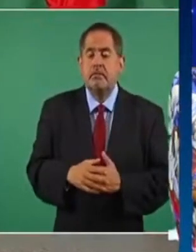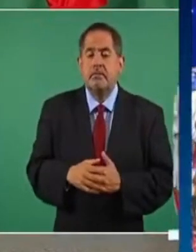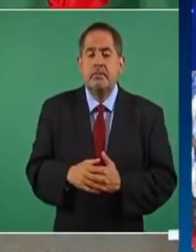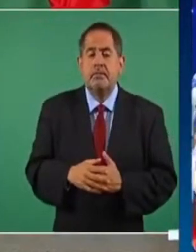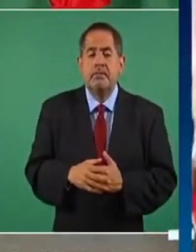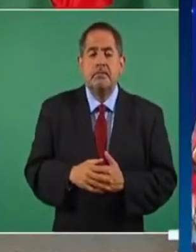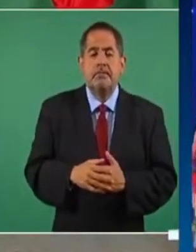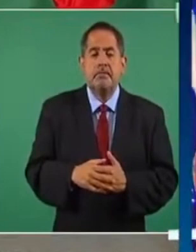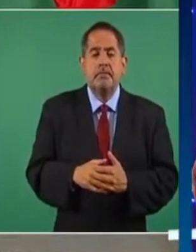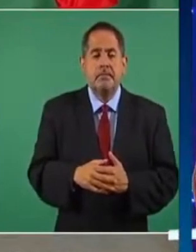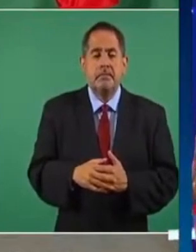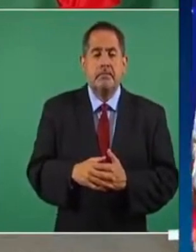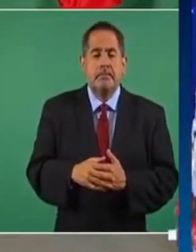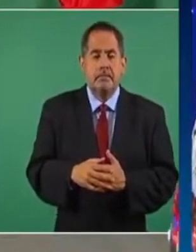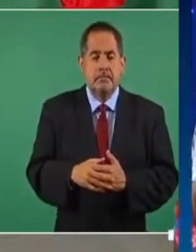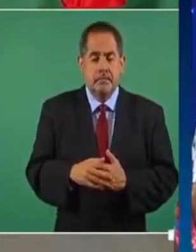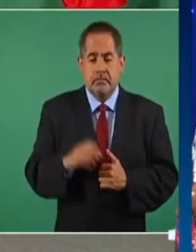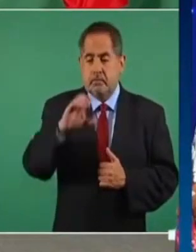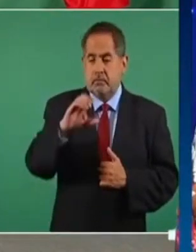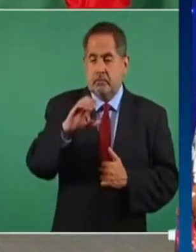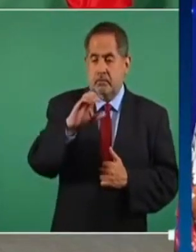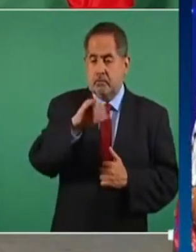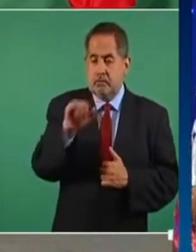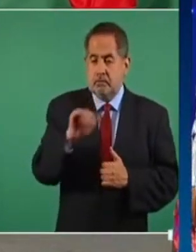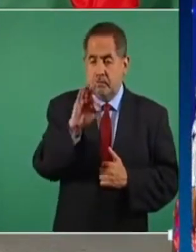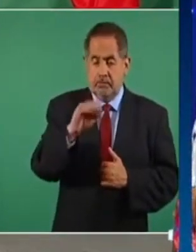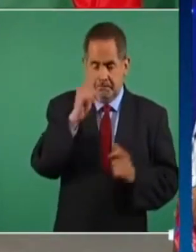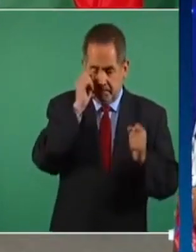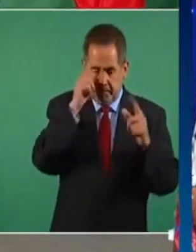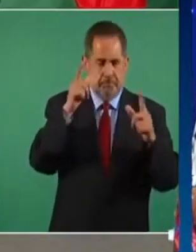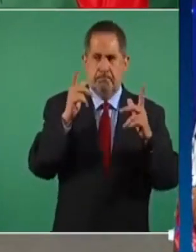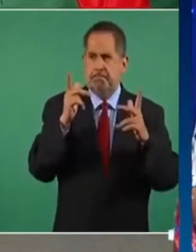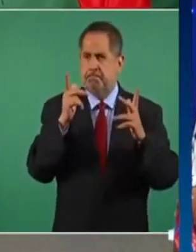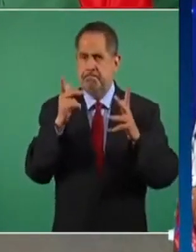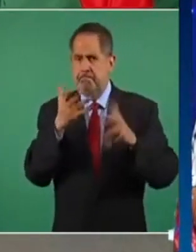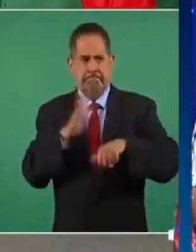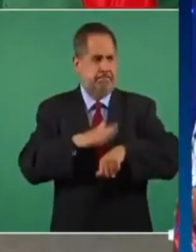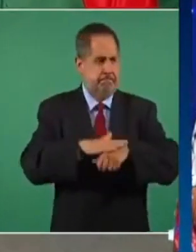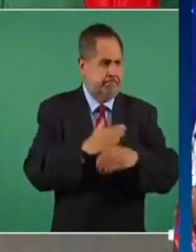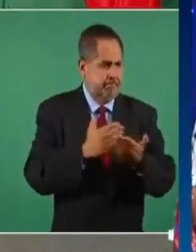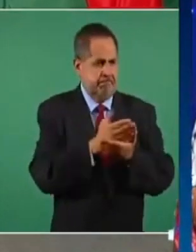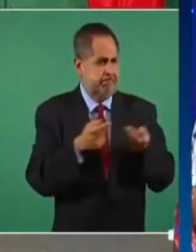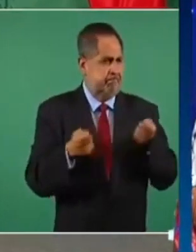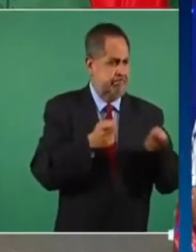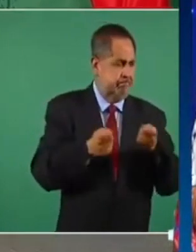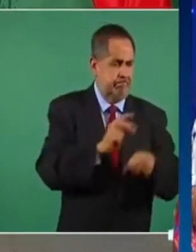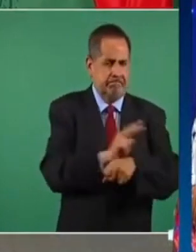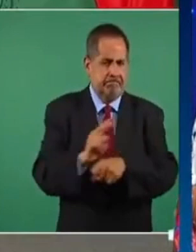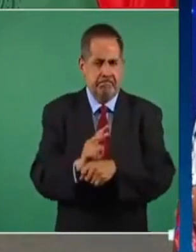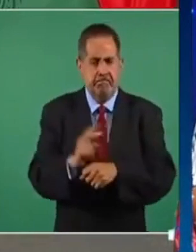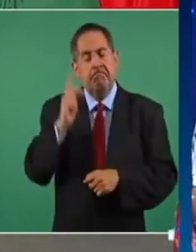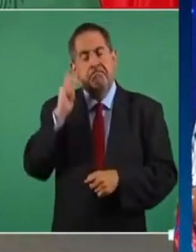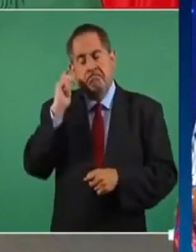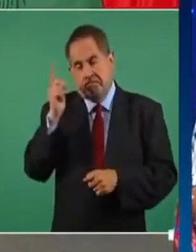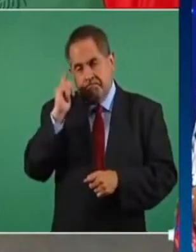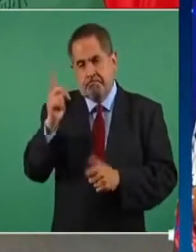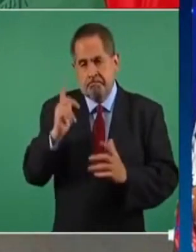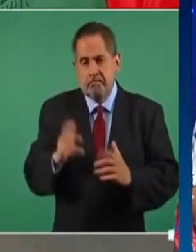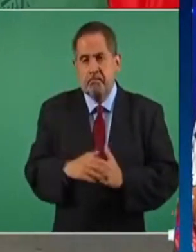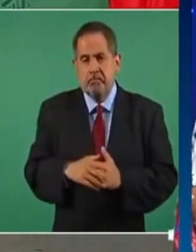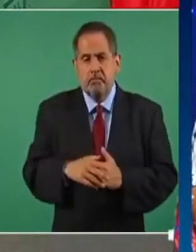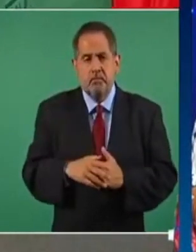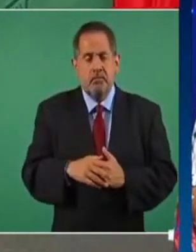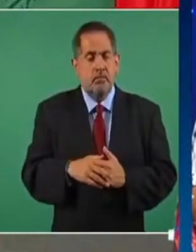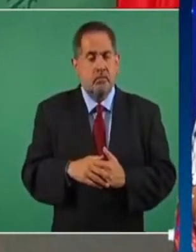el Consejo de la Judicatura y que